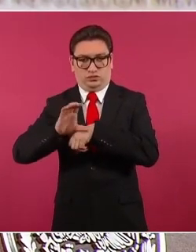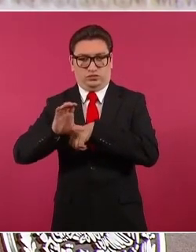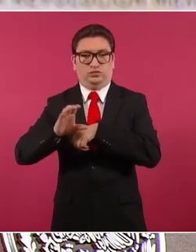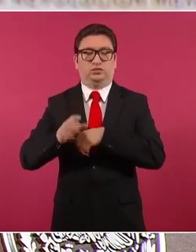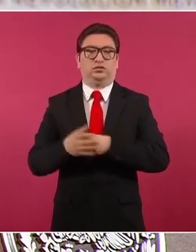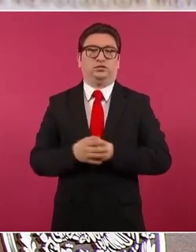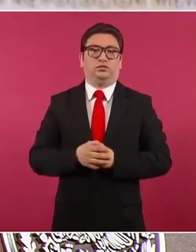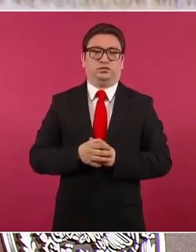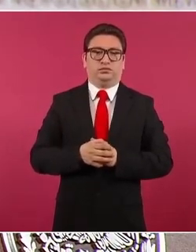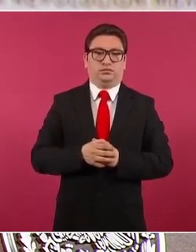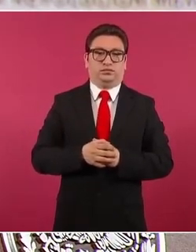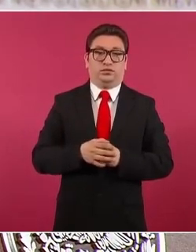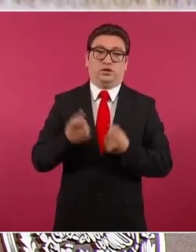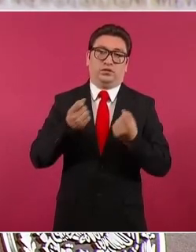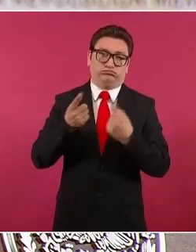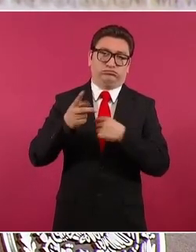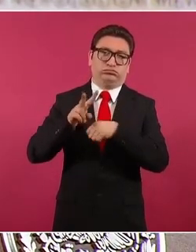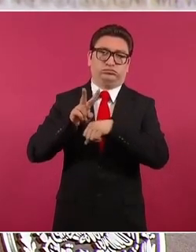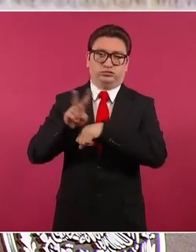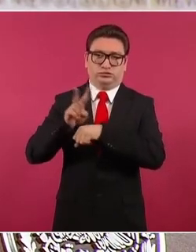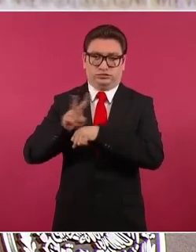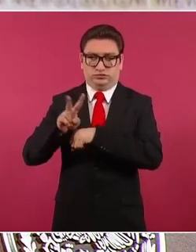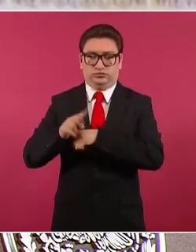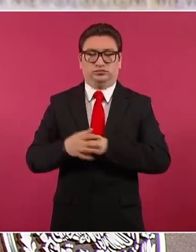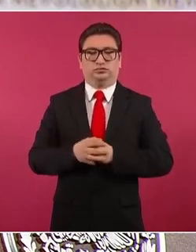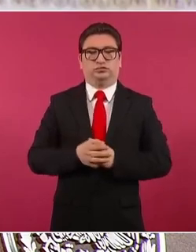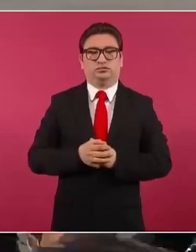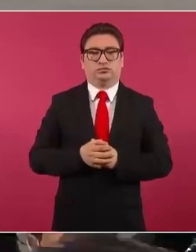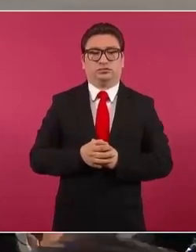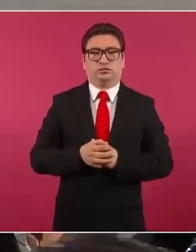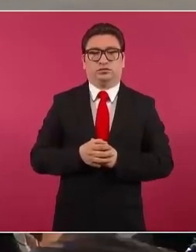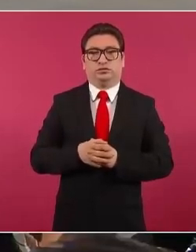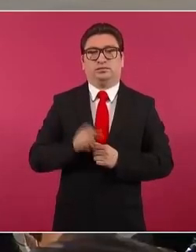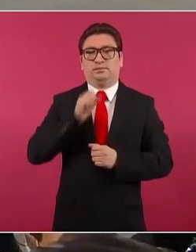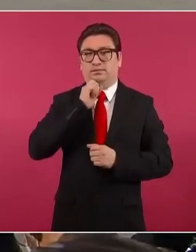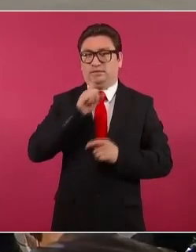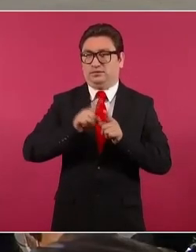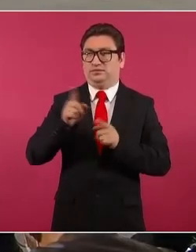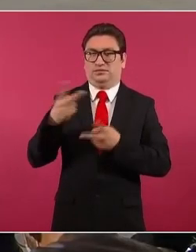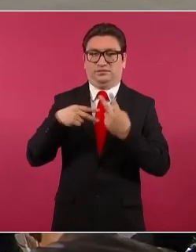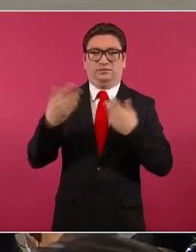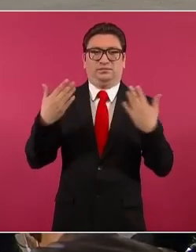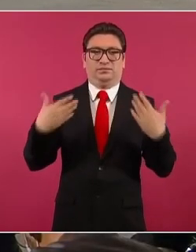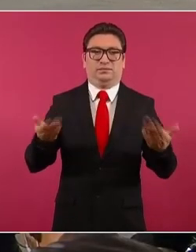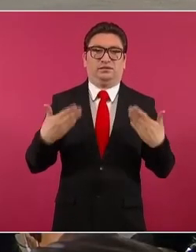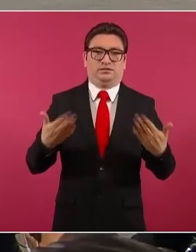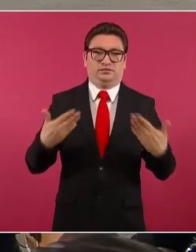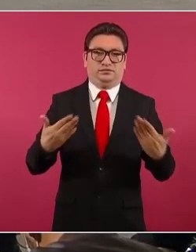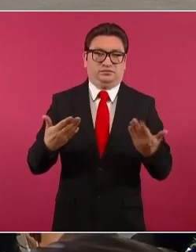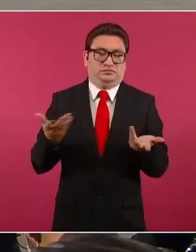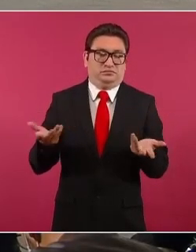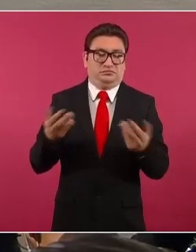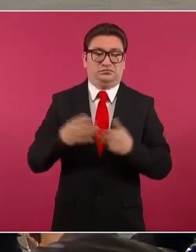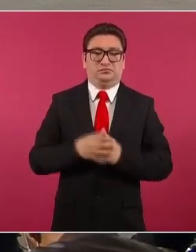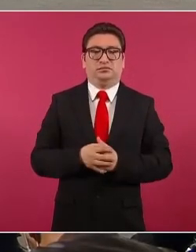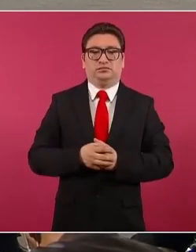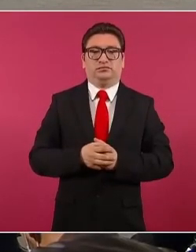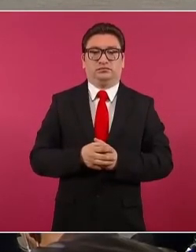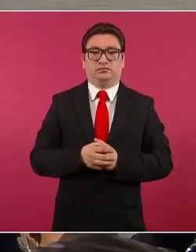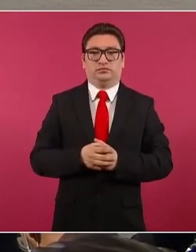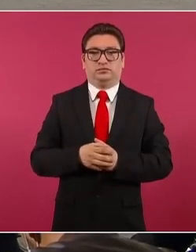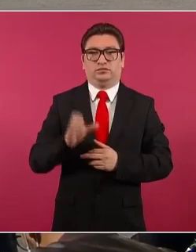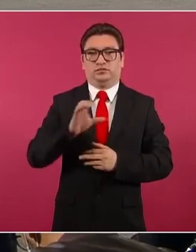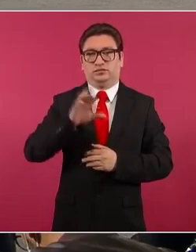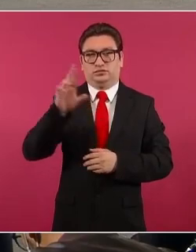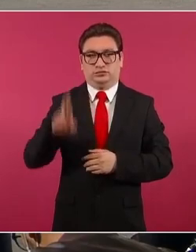es Venezuela, es Panamá, Chile, Costa